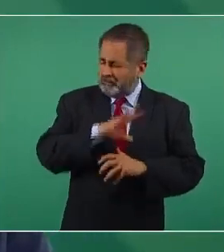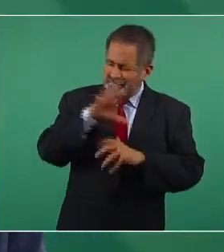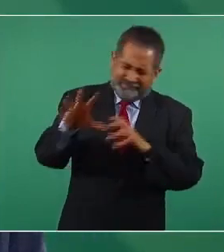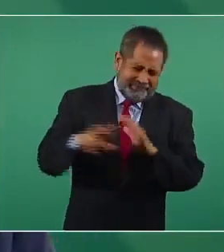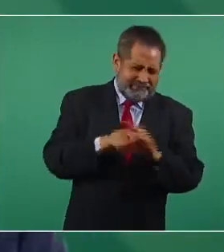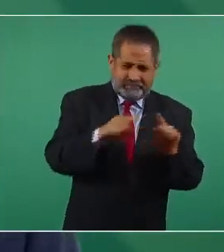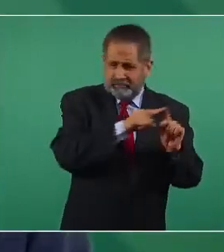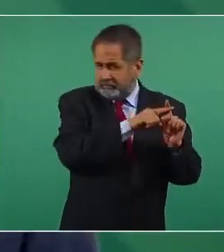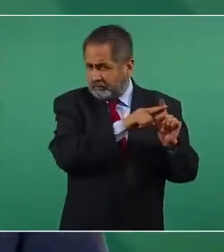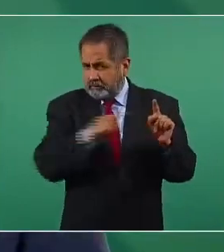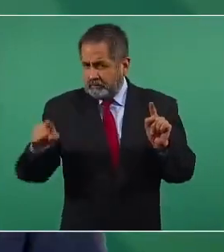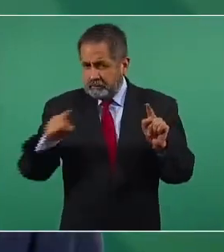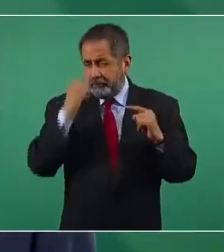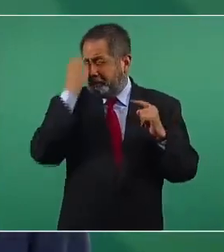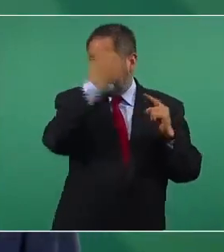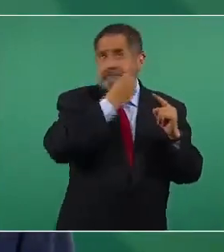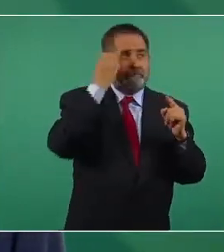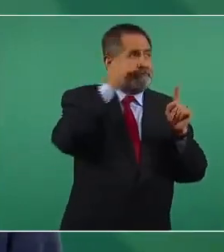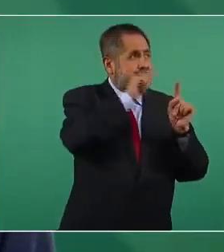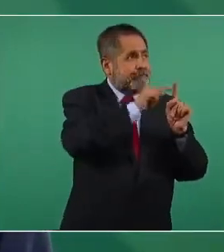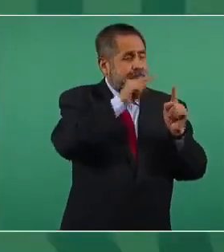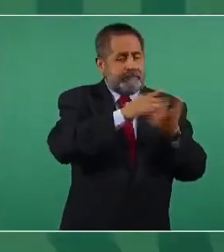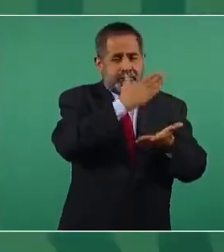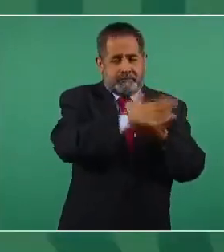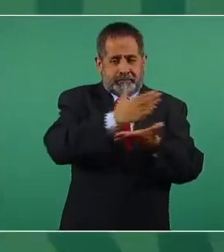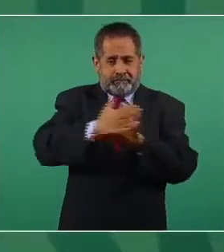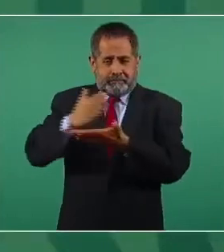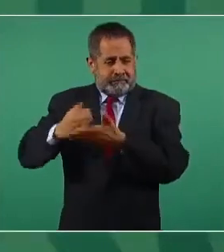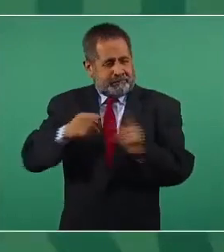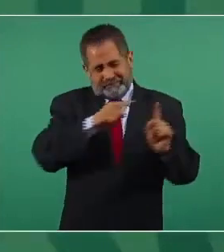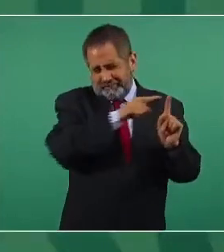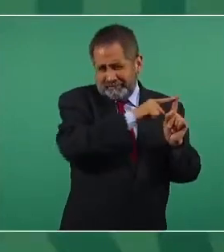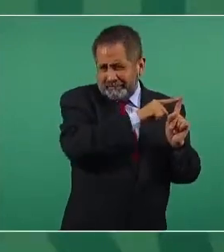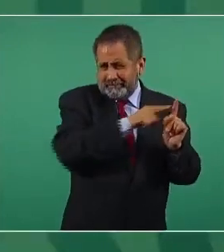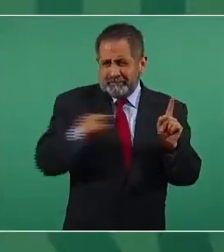revisión completa de todo el tramo